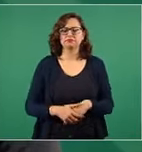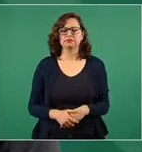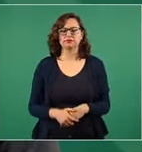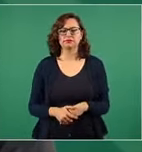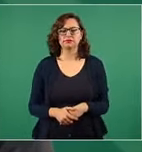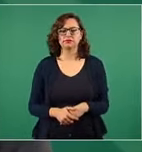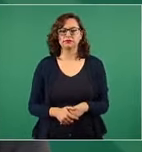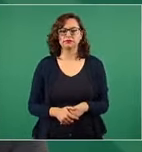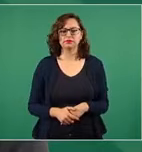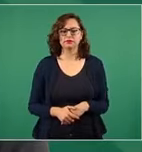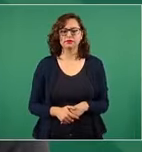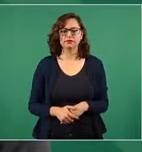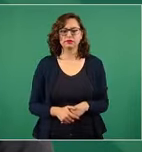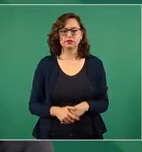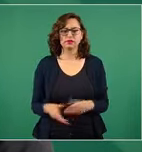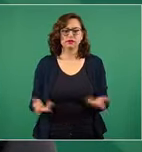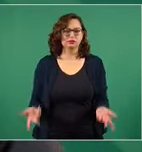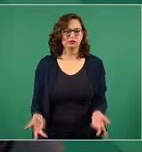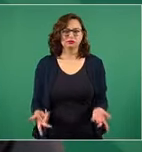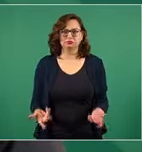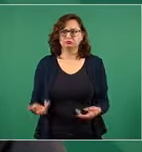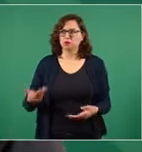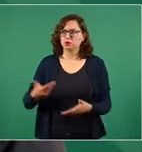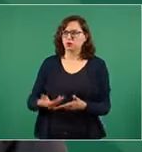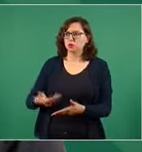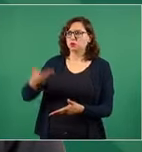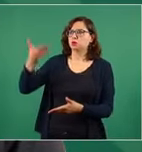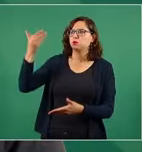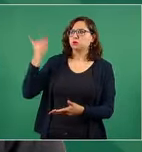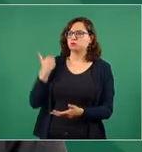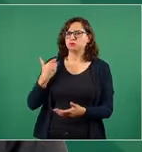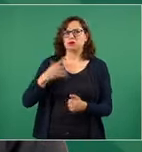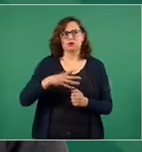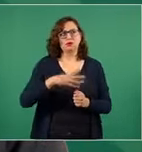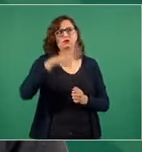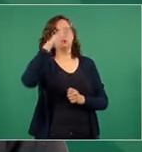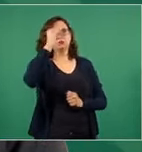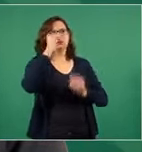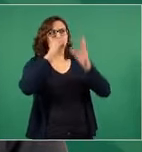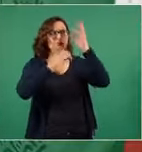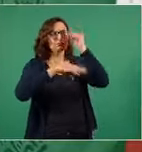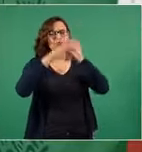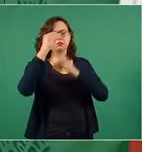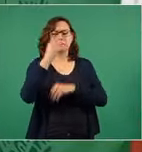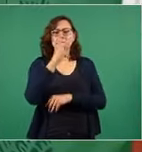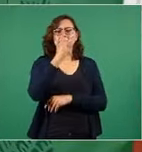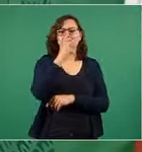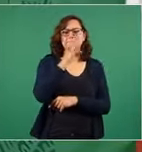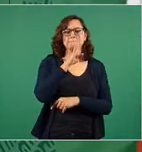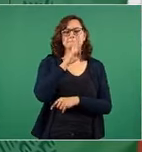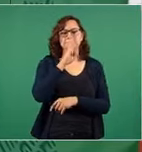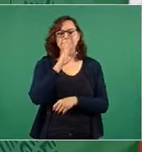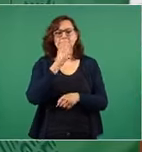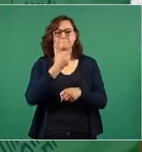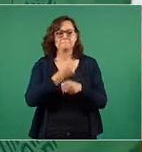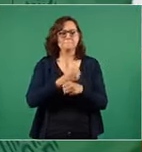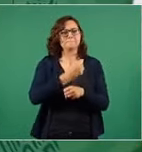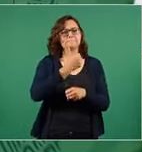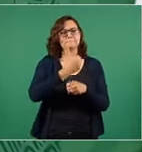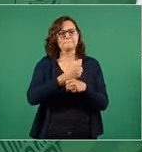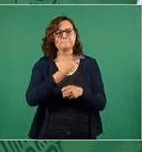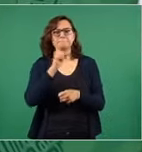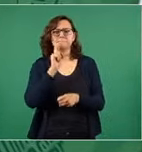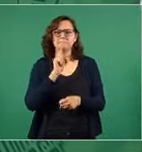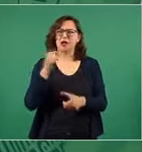nos los enseñaron nuestros padres, nuestros abuelos? Eso es parte de